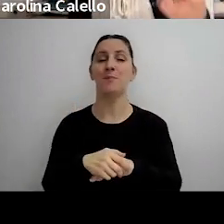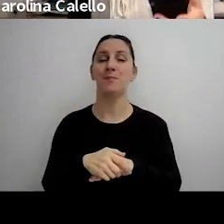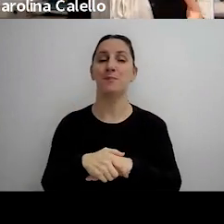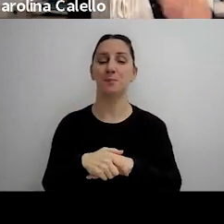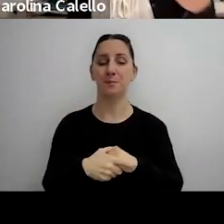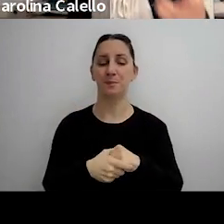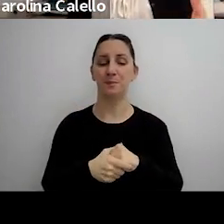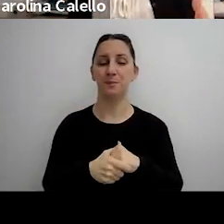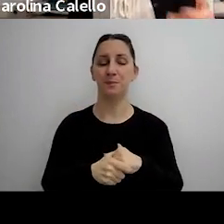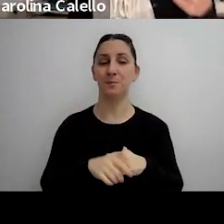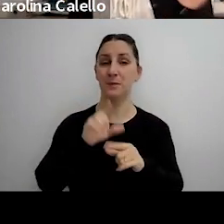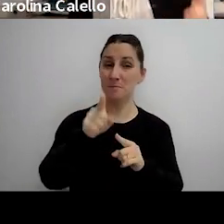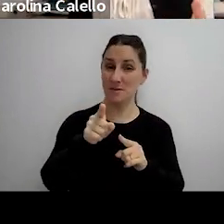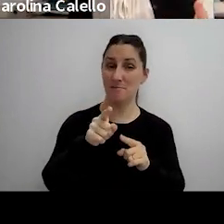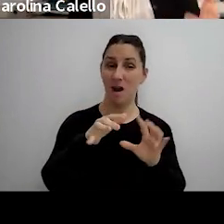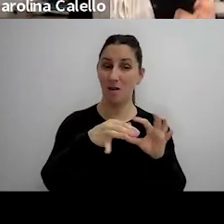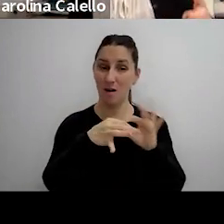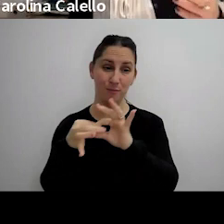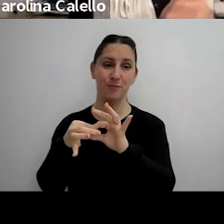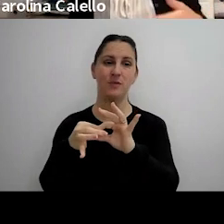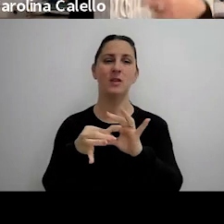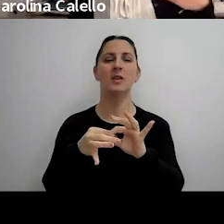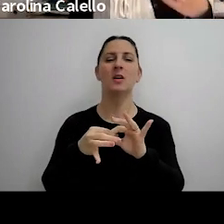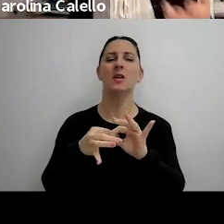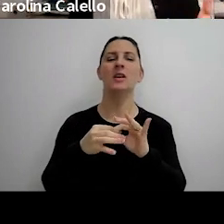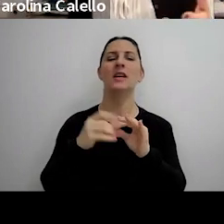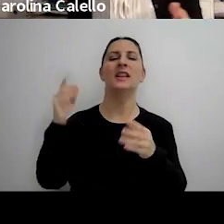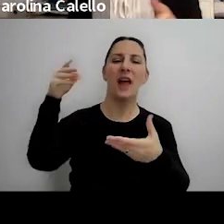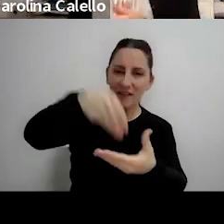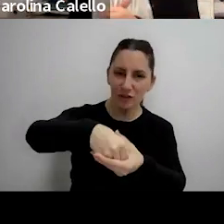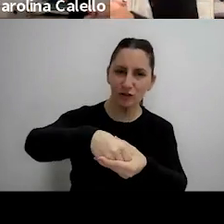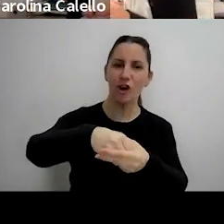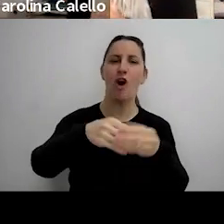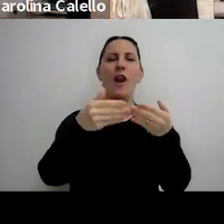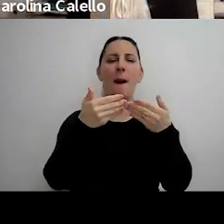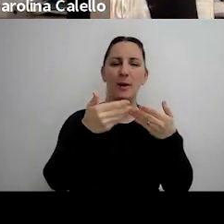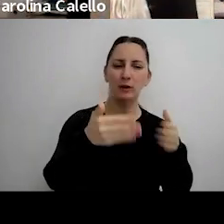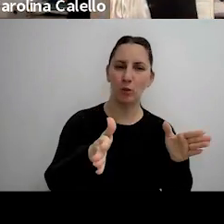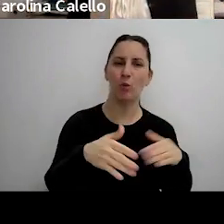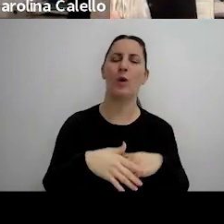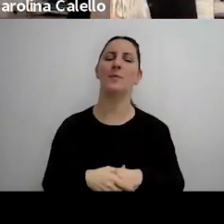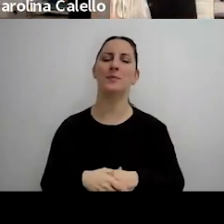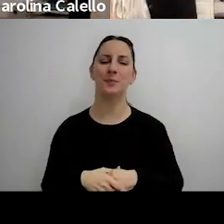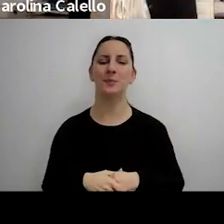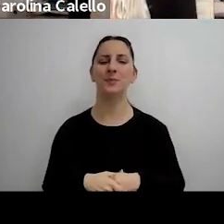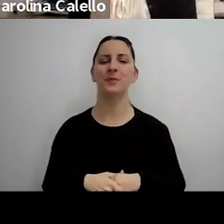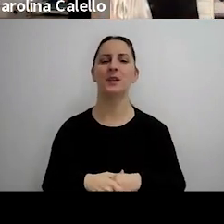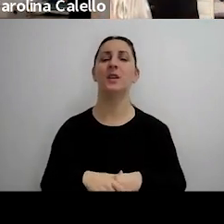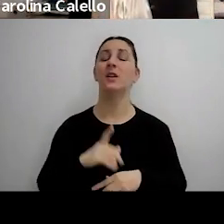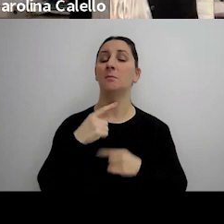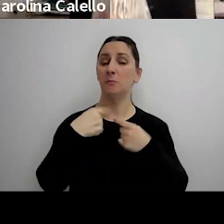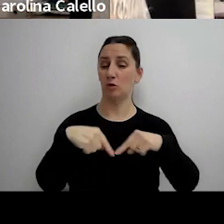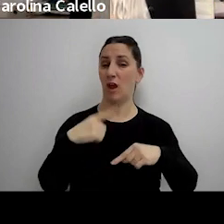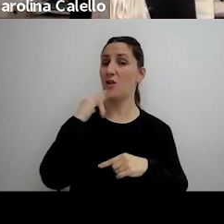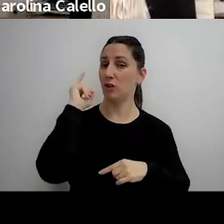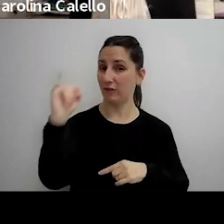en esa misma tónica estaba la apertura de la orden de intervención ahora cuando lo que se notifica es